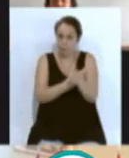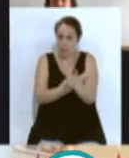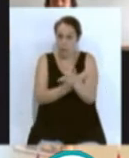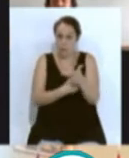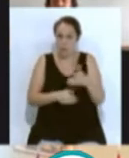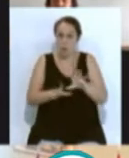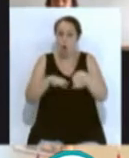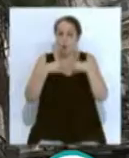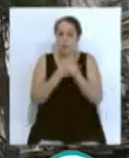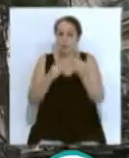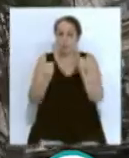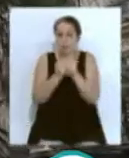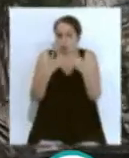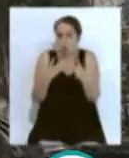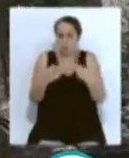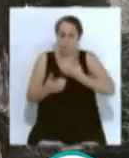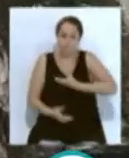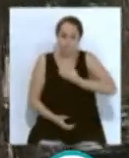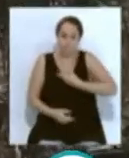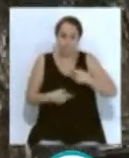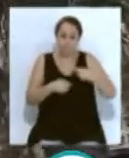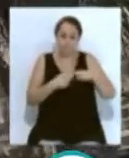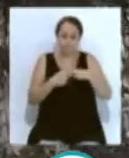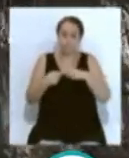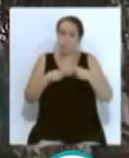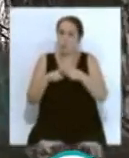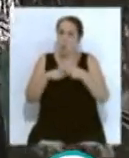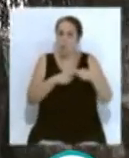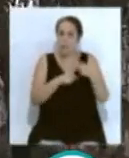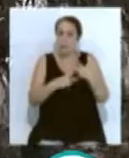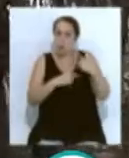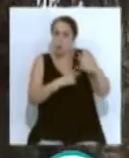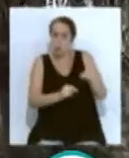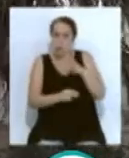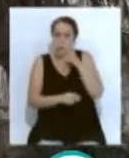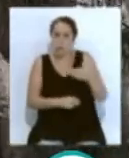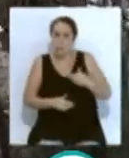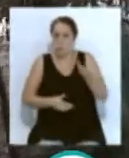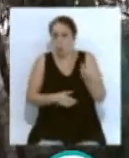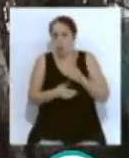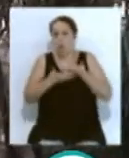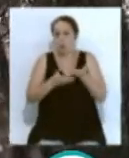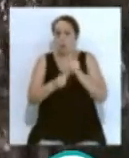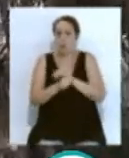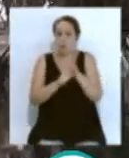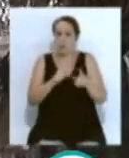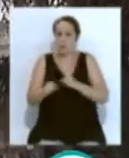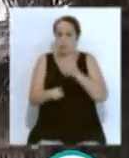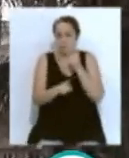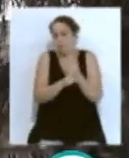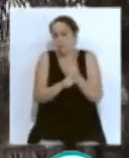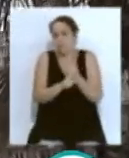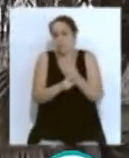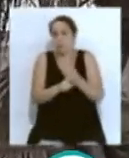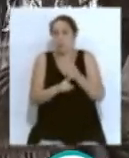otros 28 ayuntamientos que coinciden en su rechazo al que consideran injusto modelo de ayudas contra el coronavirus acordado por el Gobierno Central